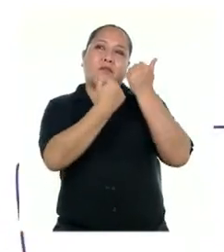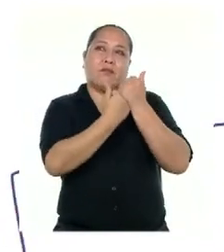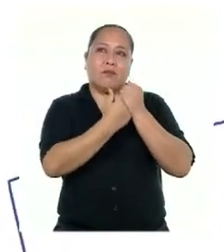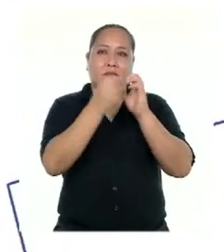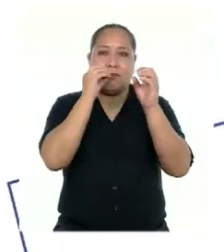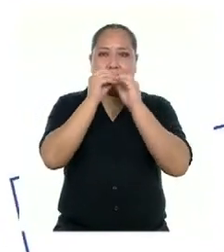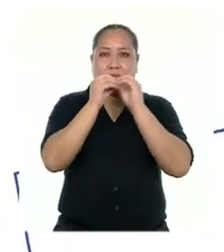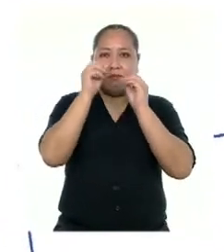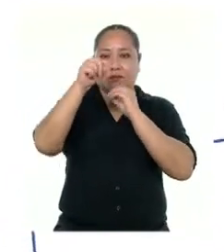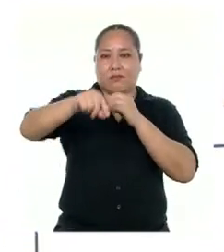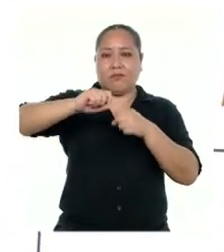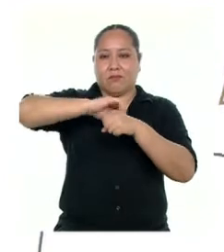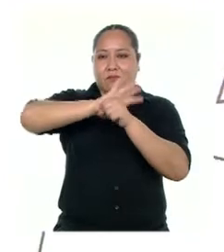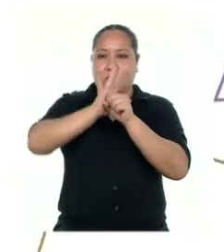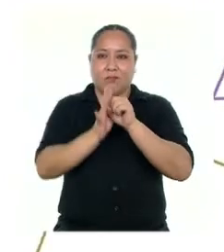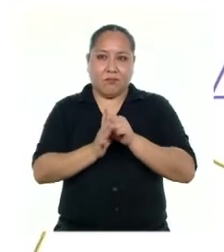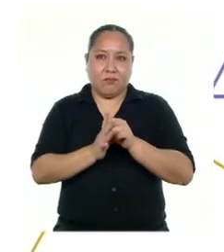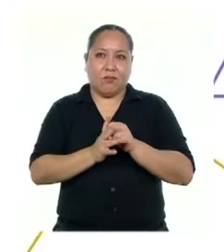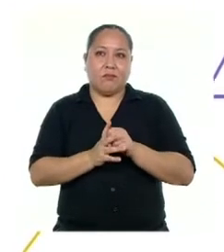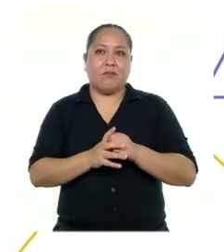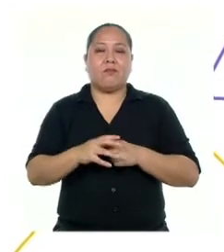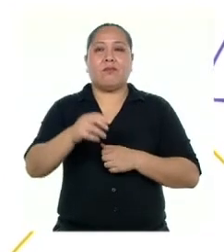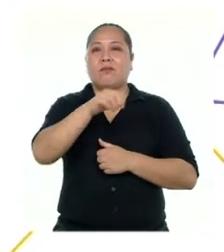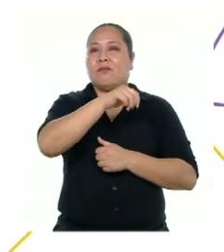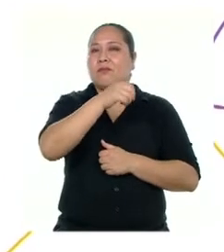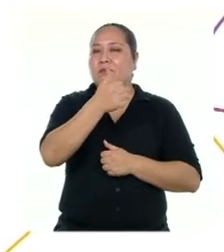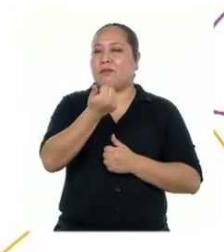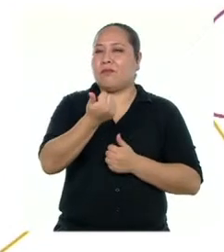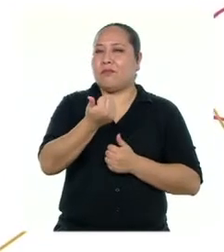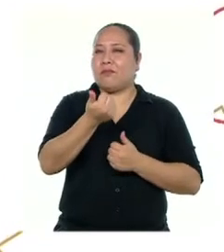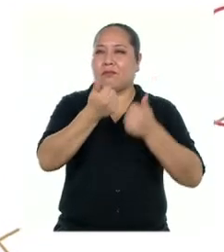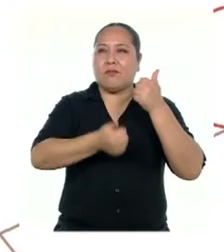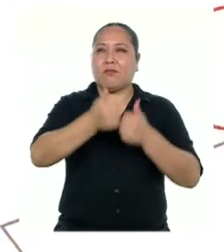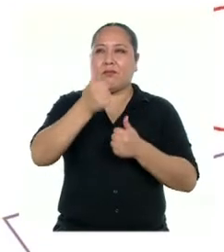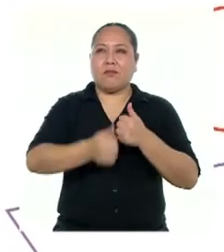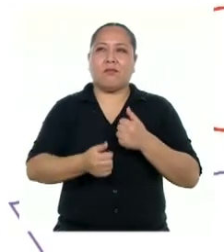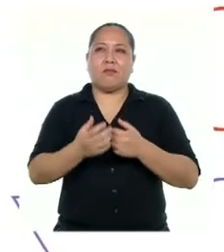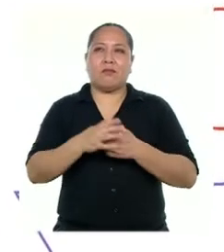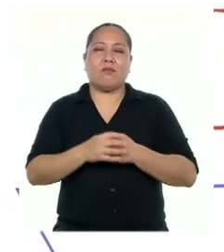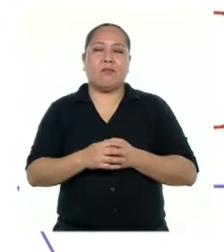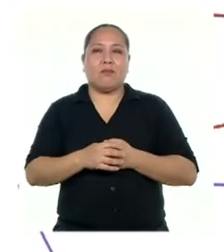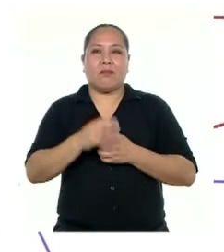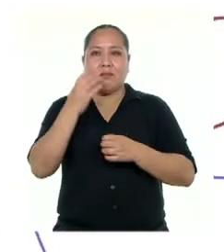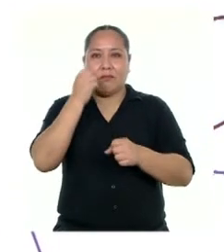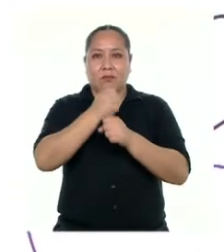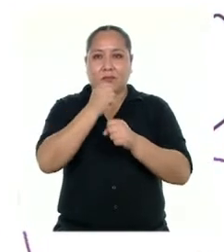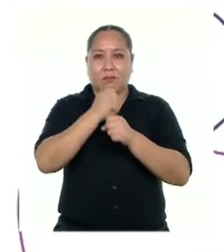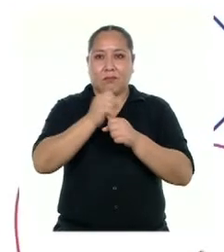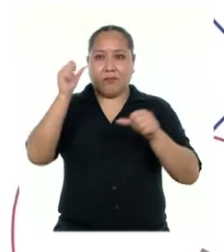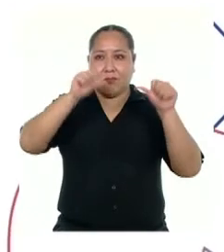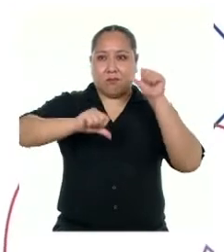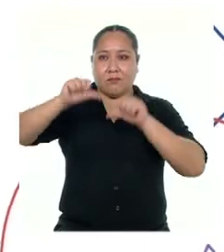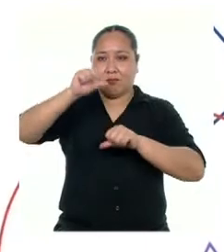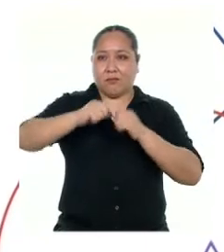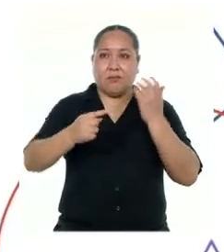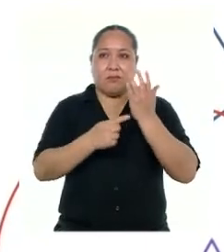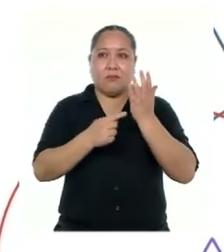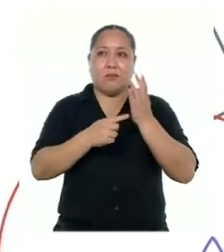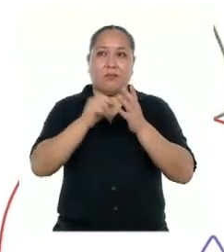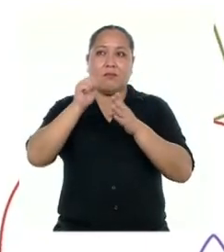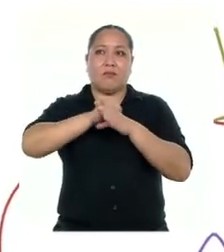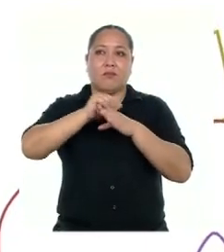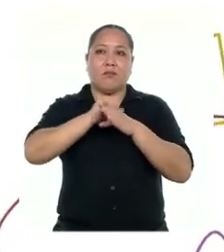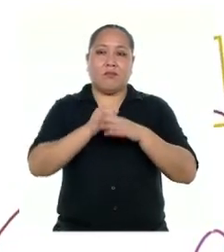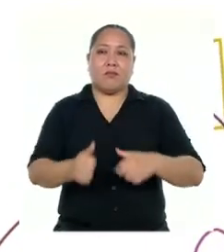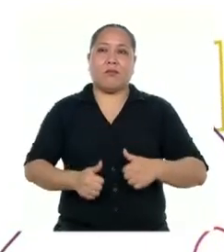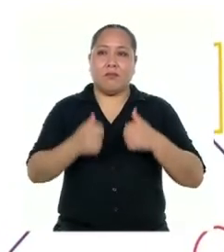esta pandemia? ¿Y de qué manera el quehacer científico y tecnológico, las prácticas de